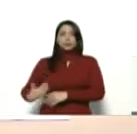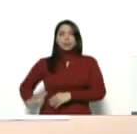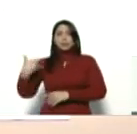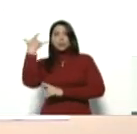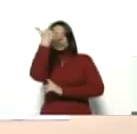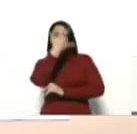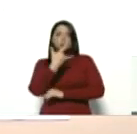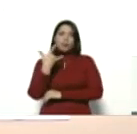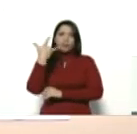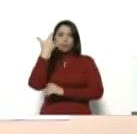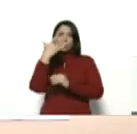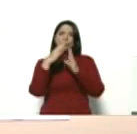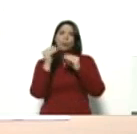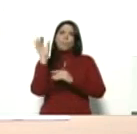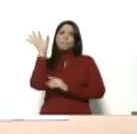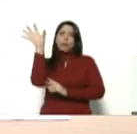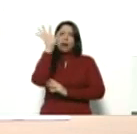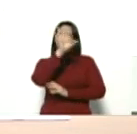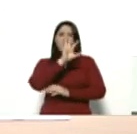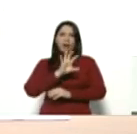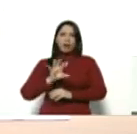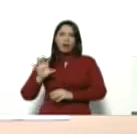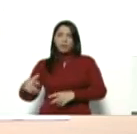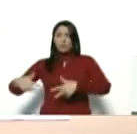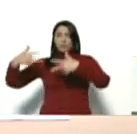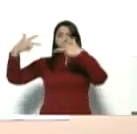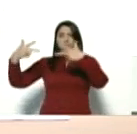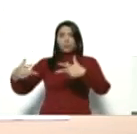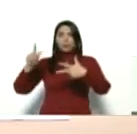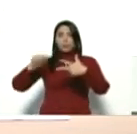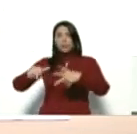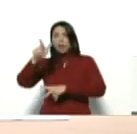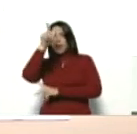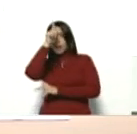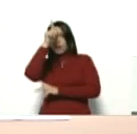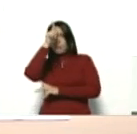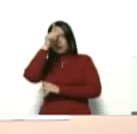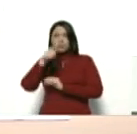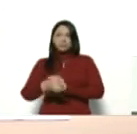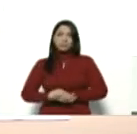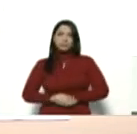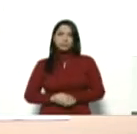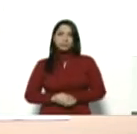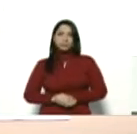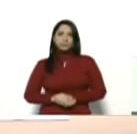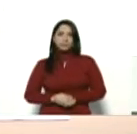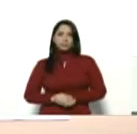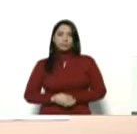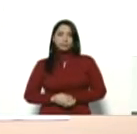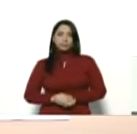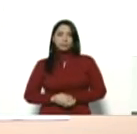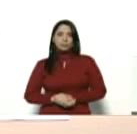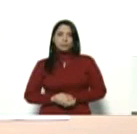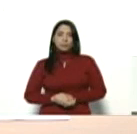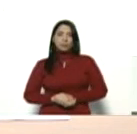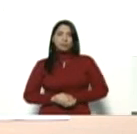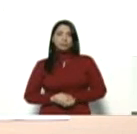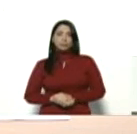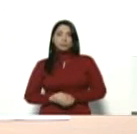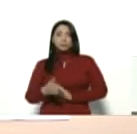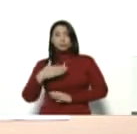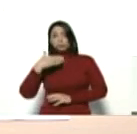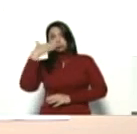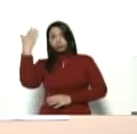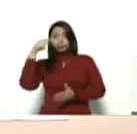todos los países. Hubo una videoconferencia con Alemania el otro día, con la República Islámica de Irán,